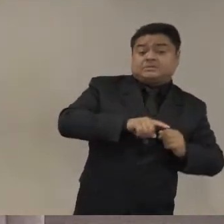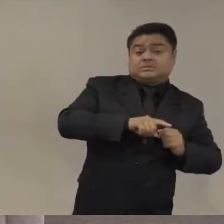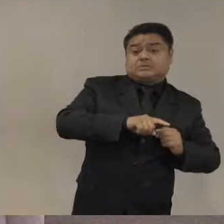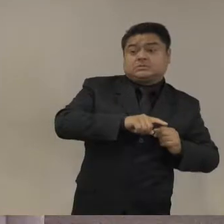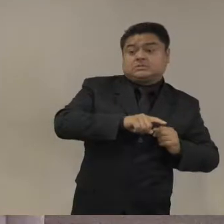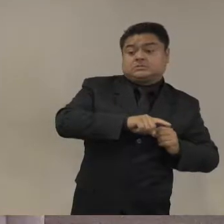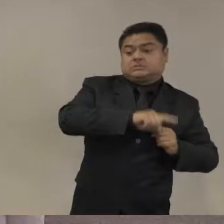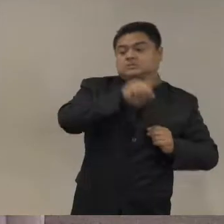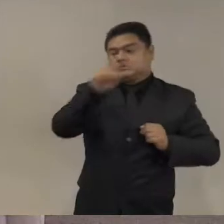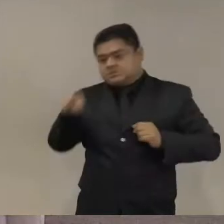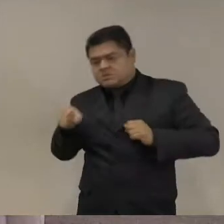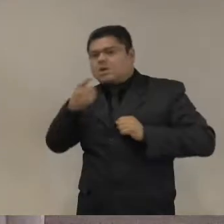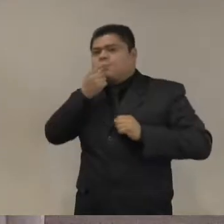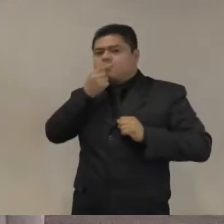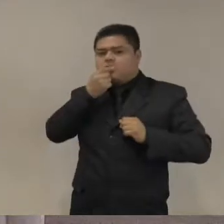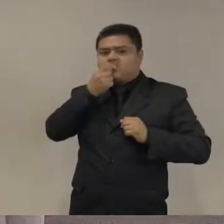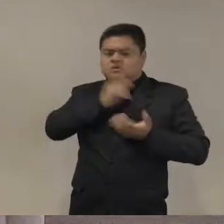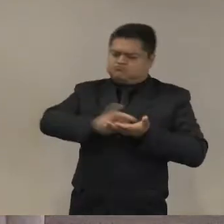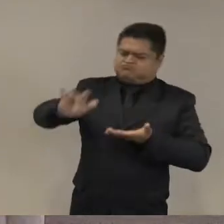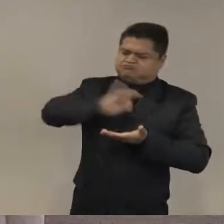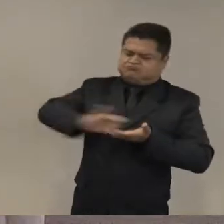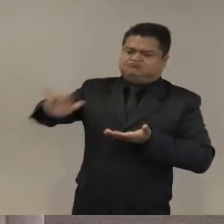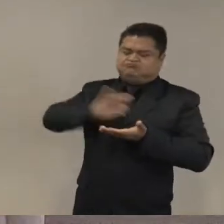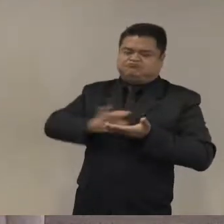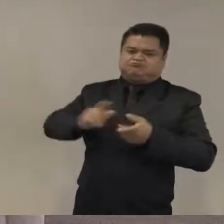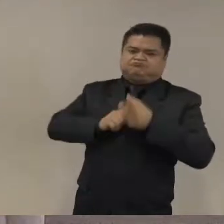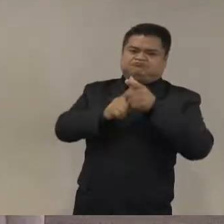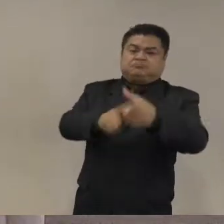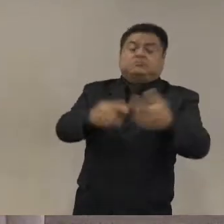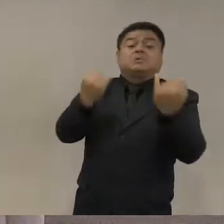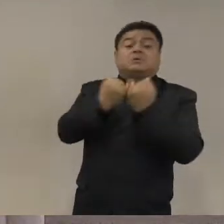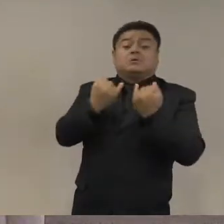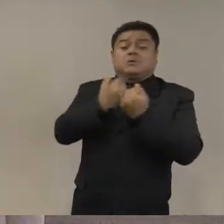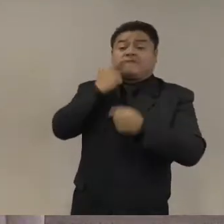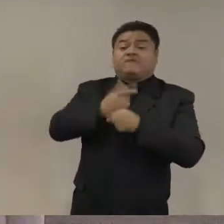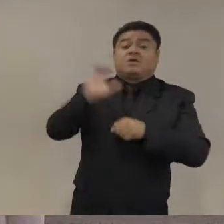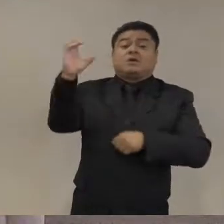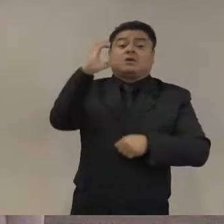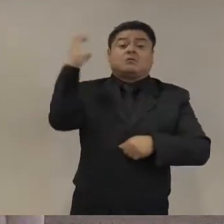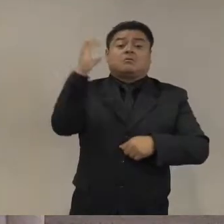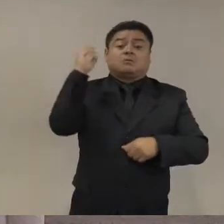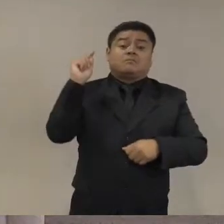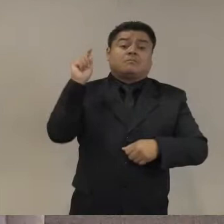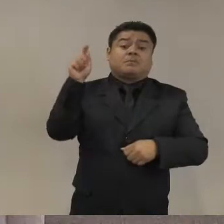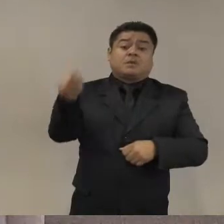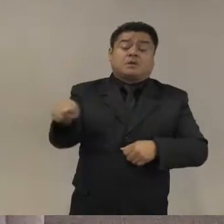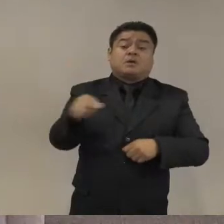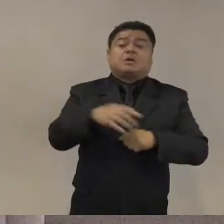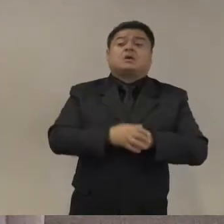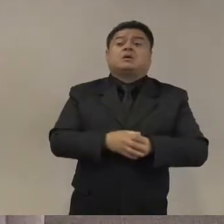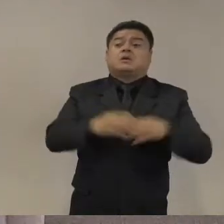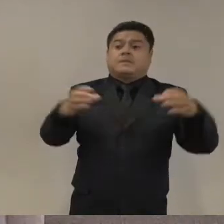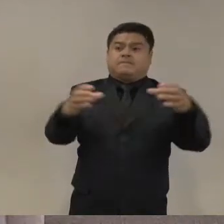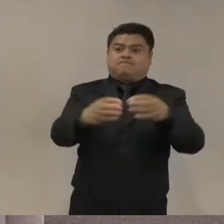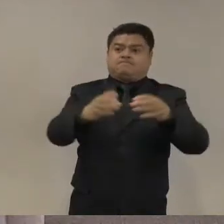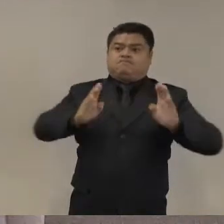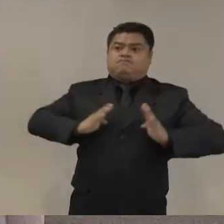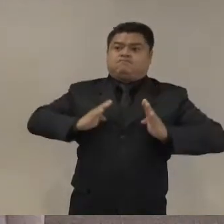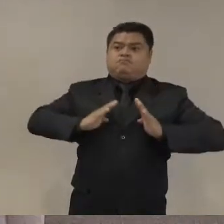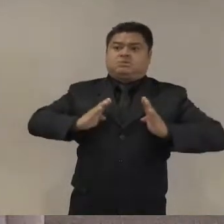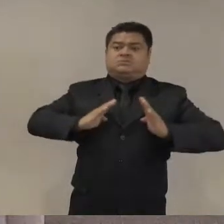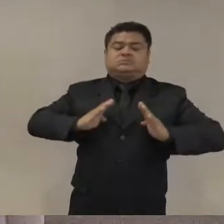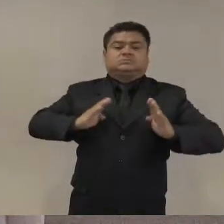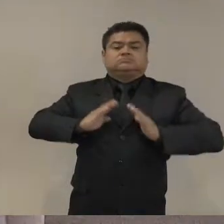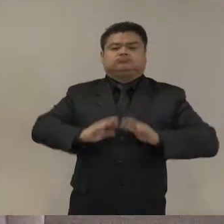parte de las fuerzas armadas a la policía y bueno el caso de Colombia que es el papel de las fuerzas armadas en el post-conflicto esos son los modelos